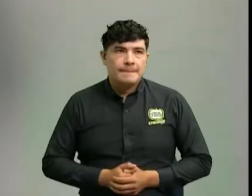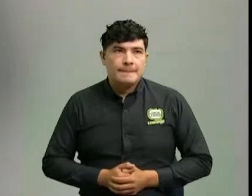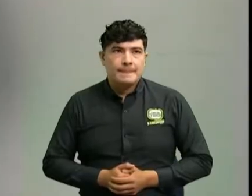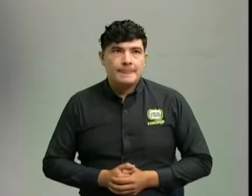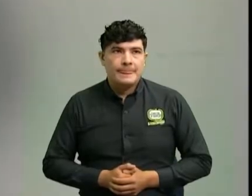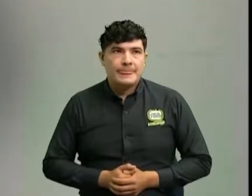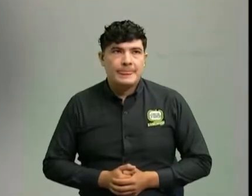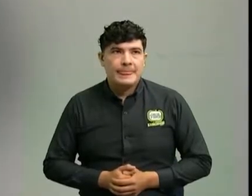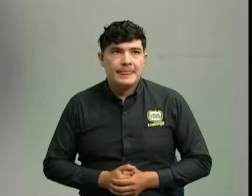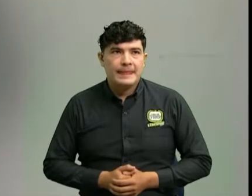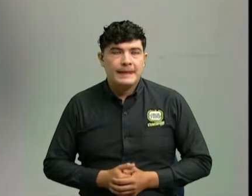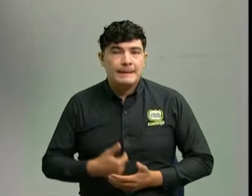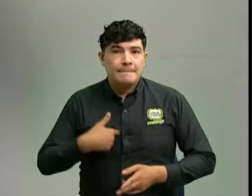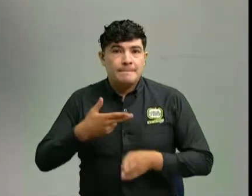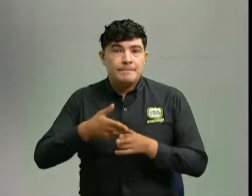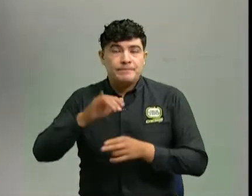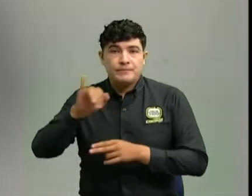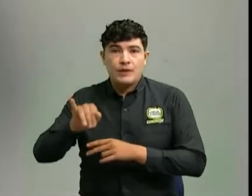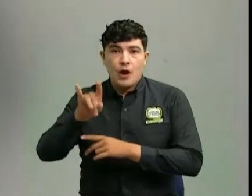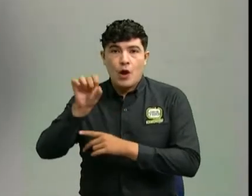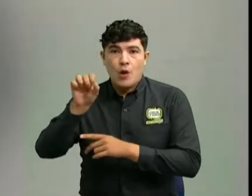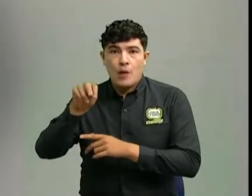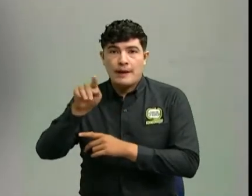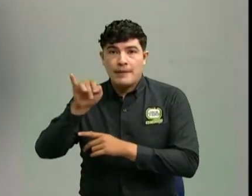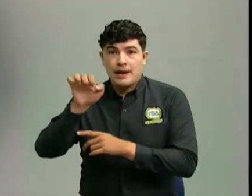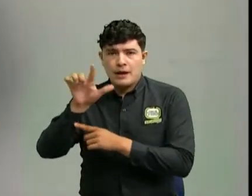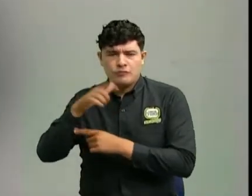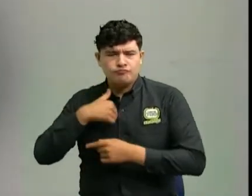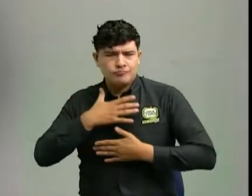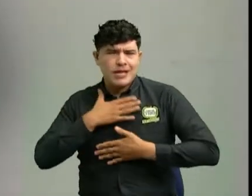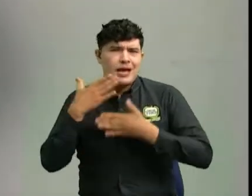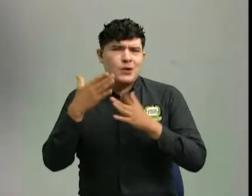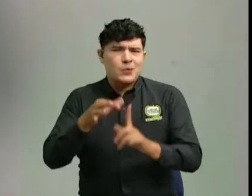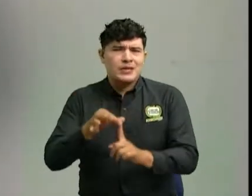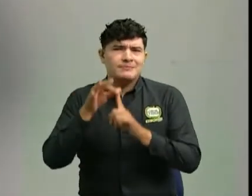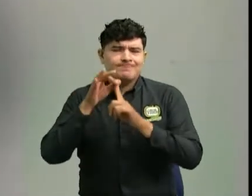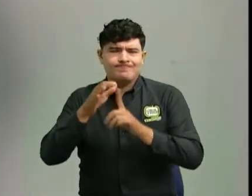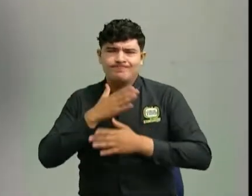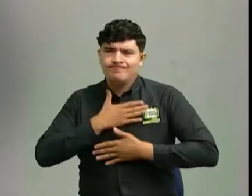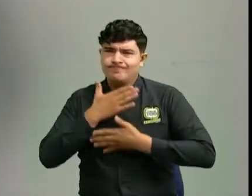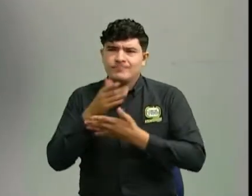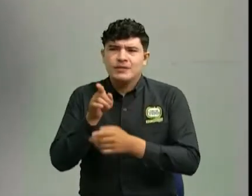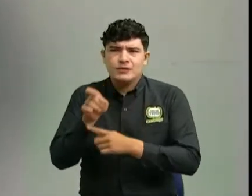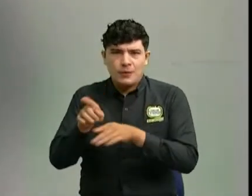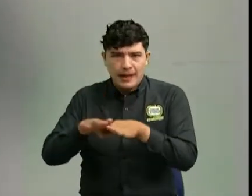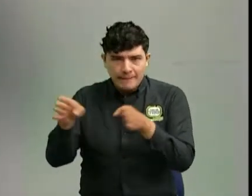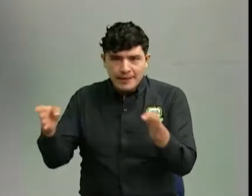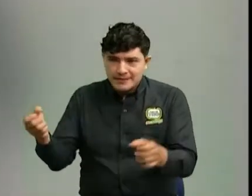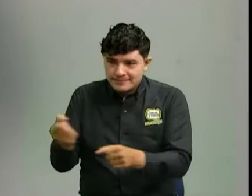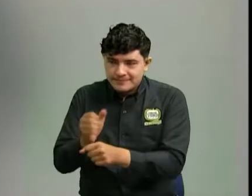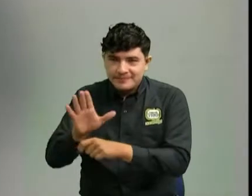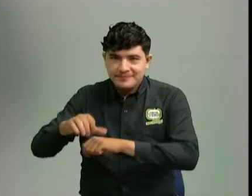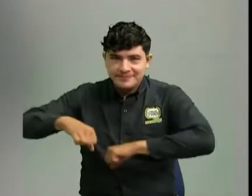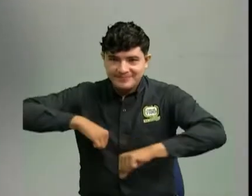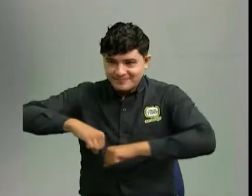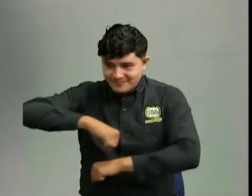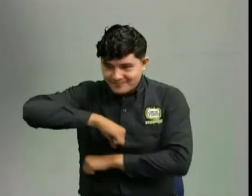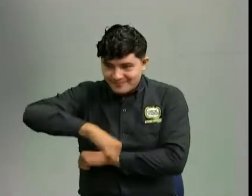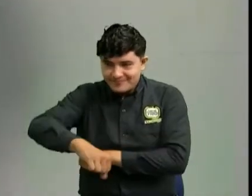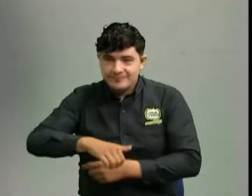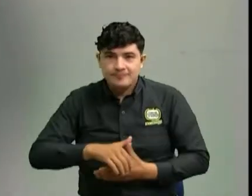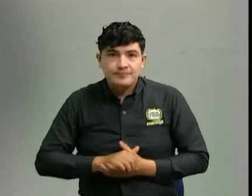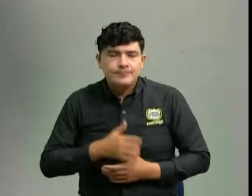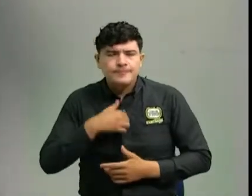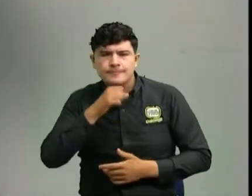hola soy Juan Manuel Morales quiero enviar un saludo muy especial y caluroso a la mesa de trabajo de actúen derecho y mi